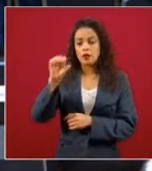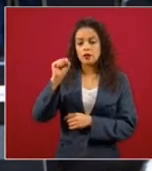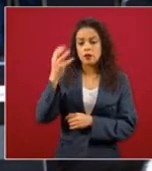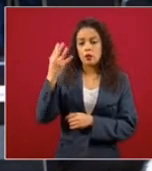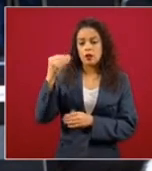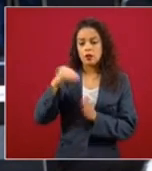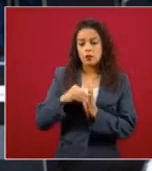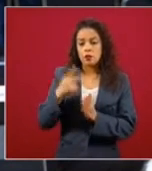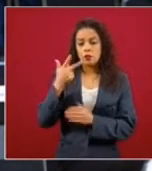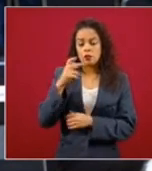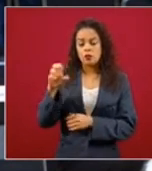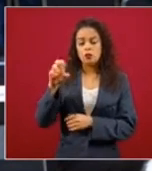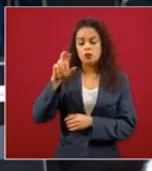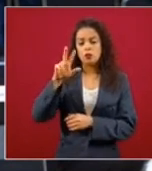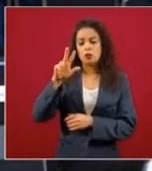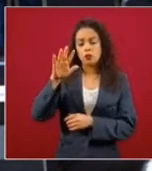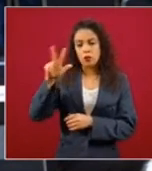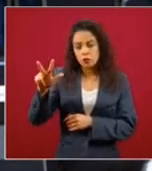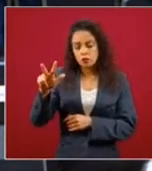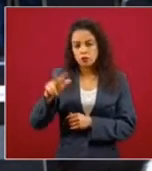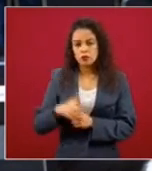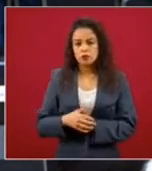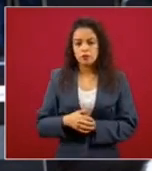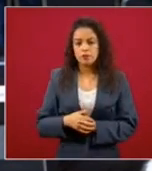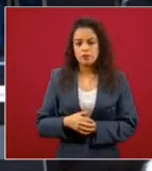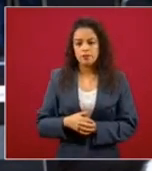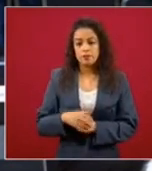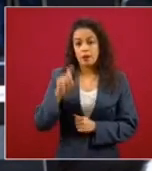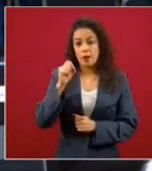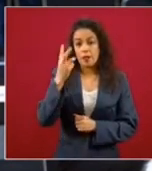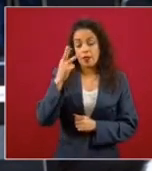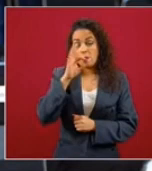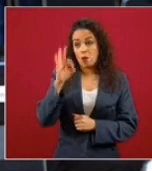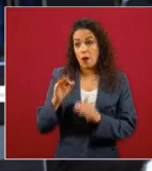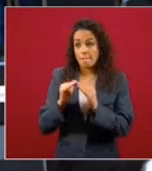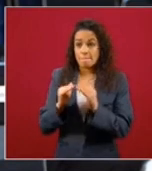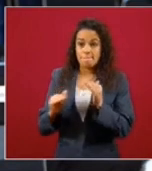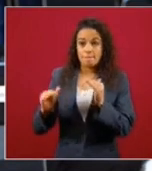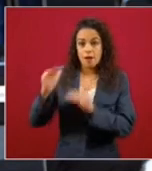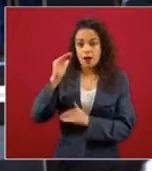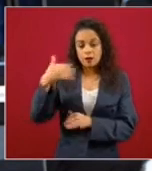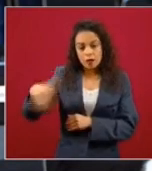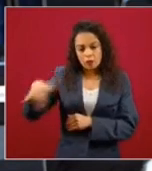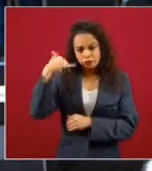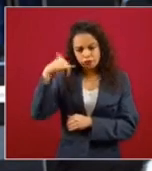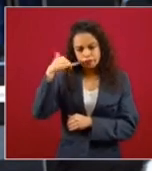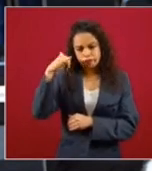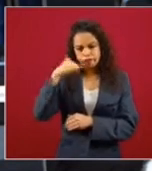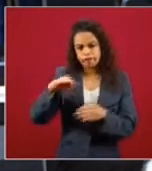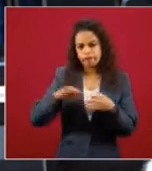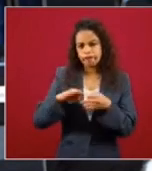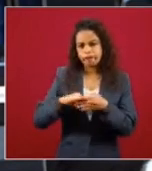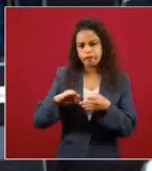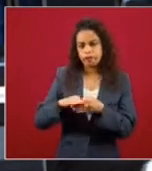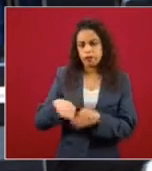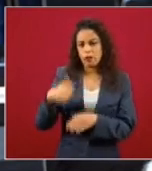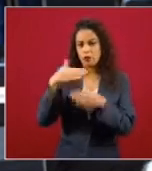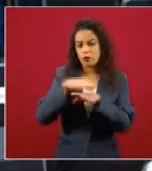858, más de 23 por ciento. En suma, la cantidad de llamadas relacionadas con la violencia,